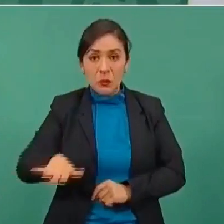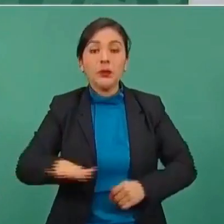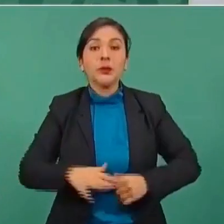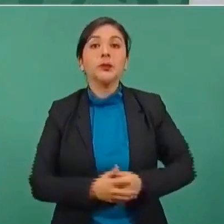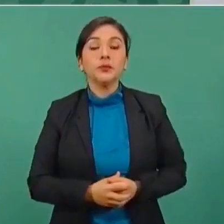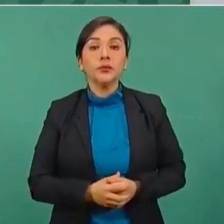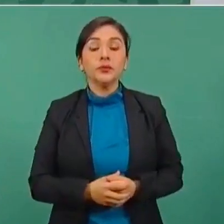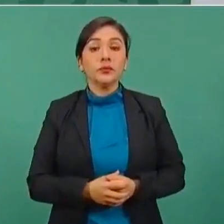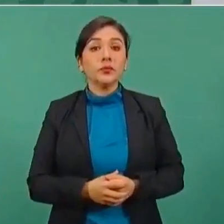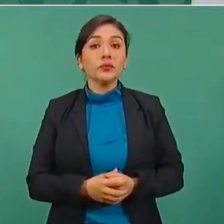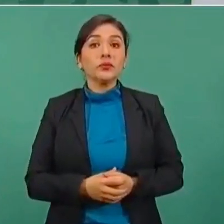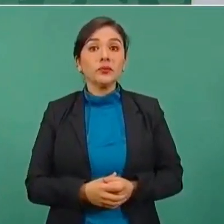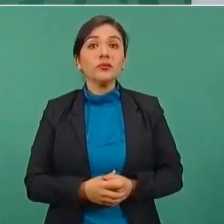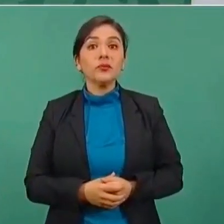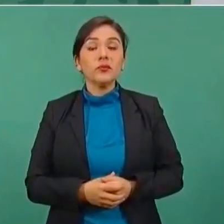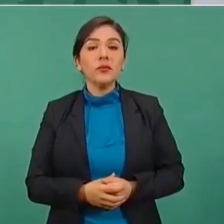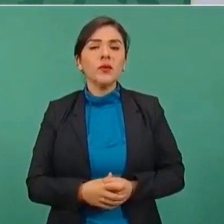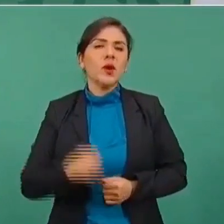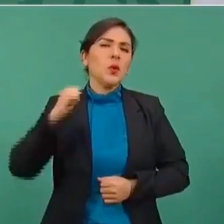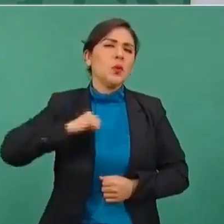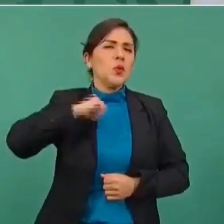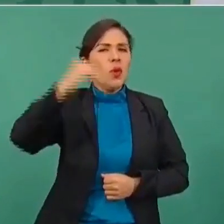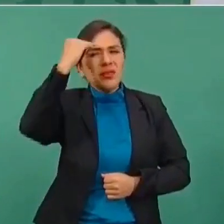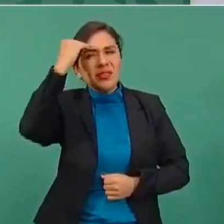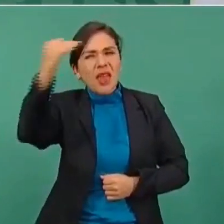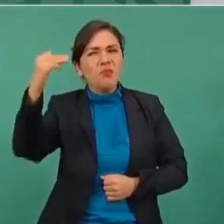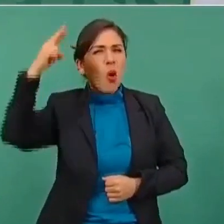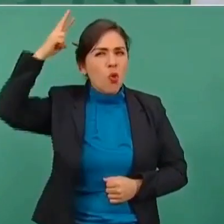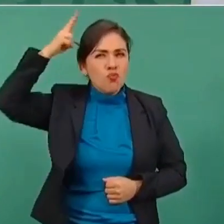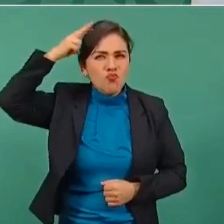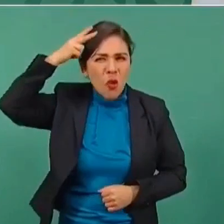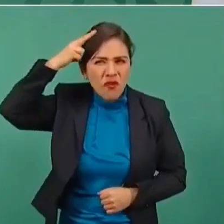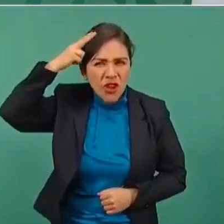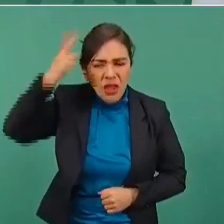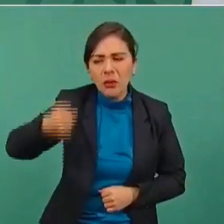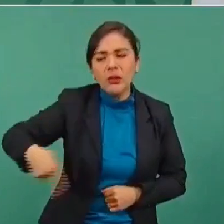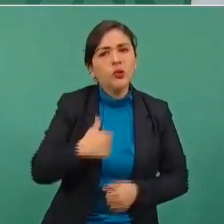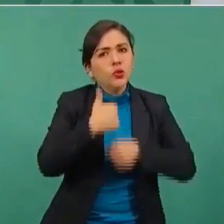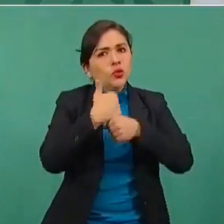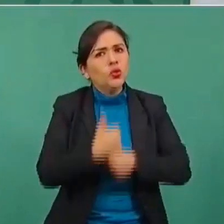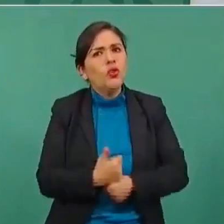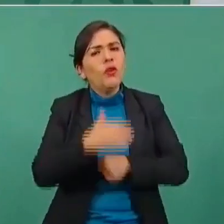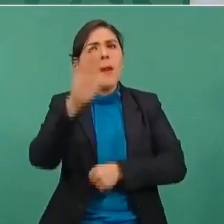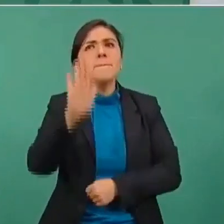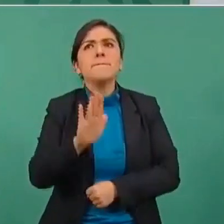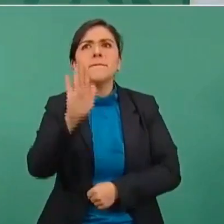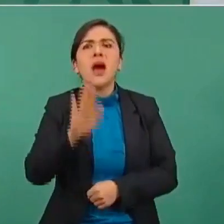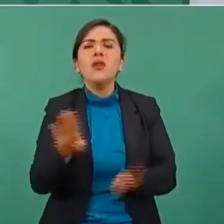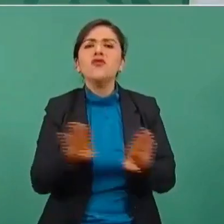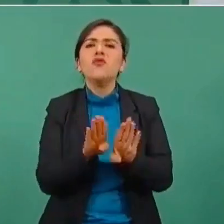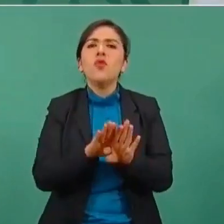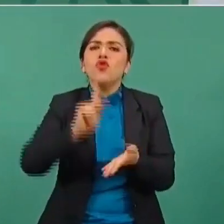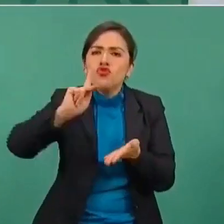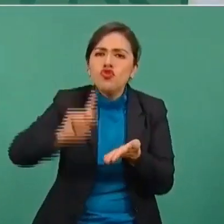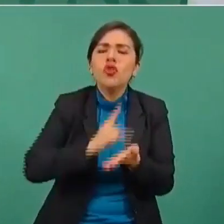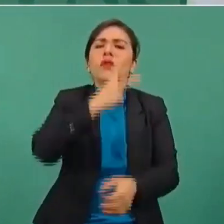Y durante el porfiriato padecieron como una segunda conquista,